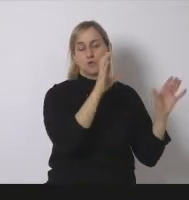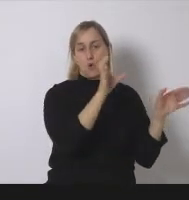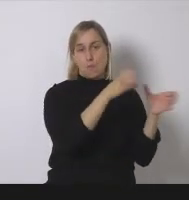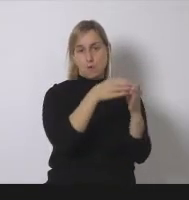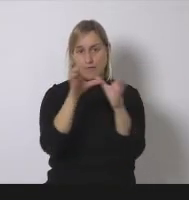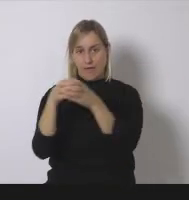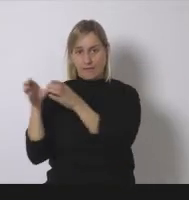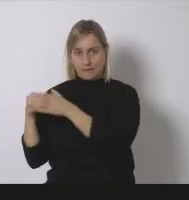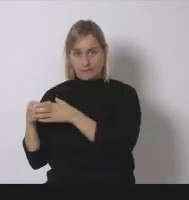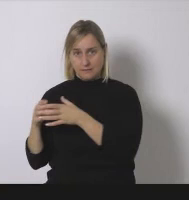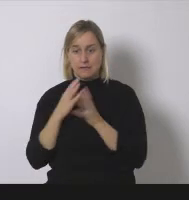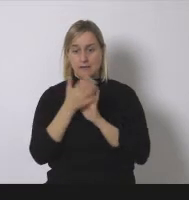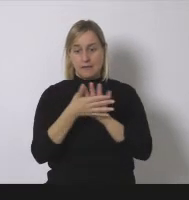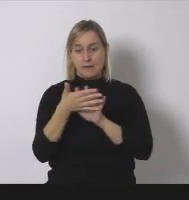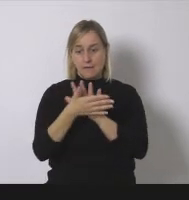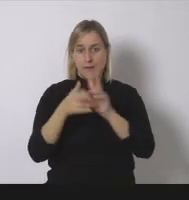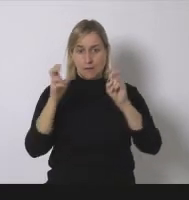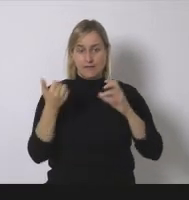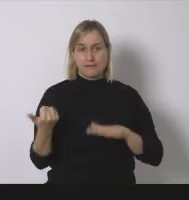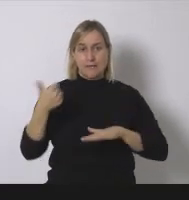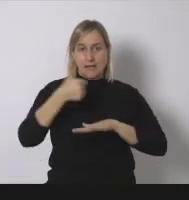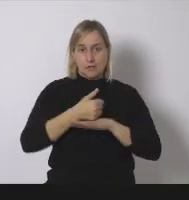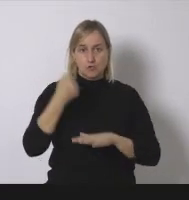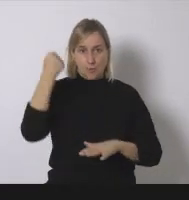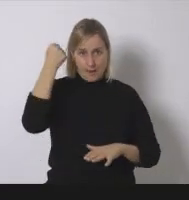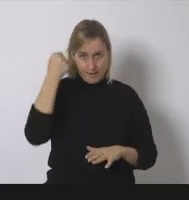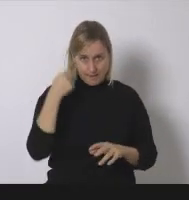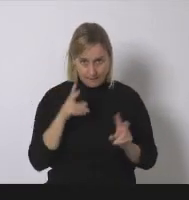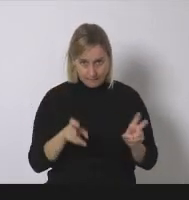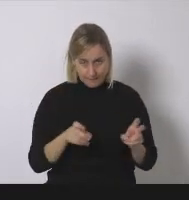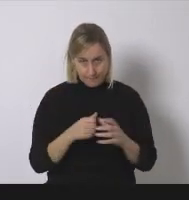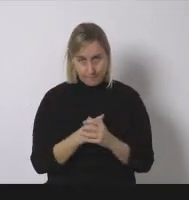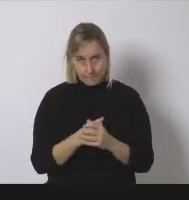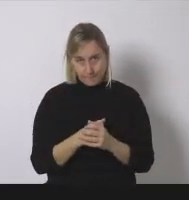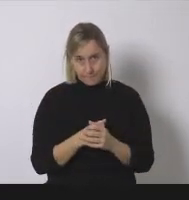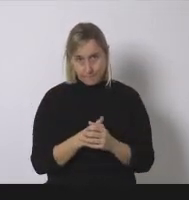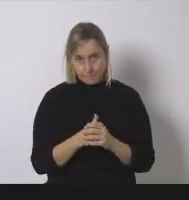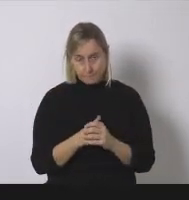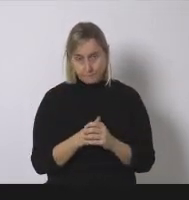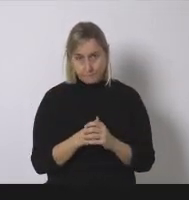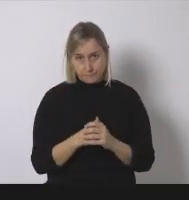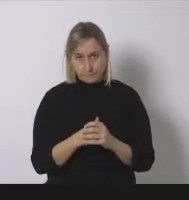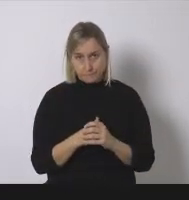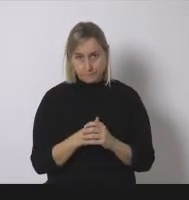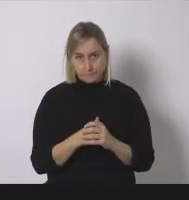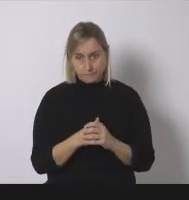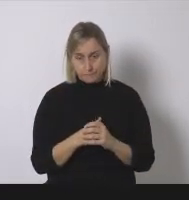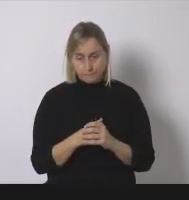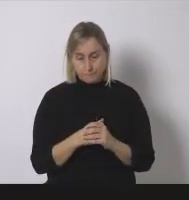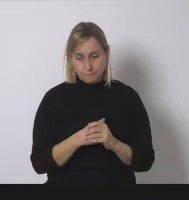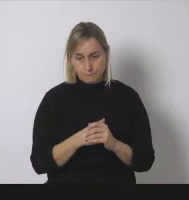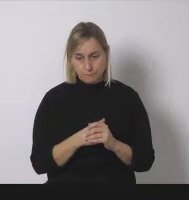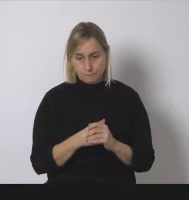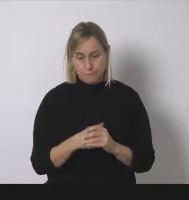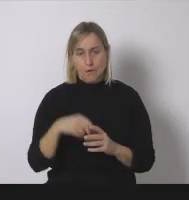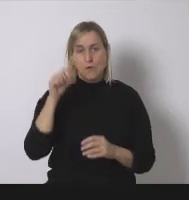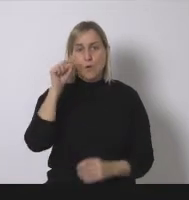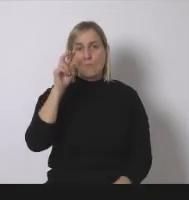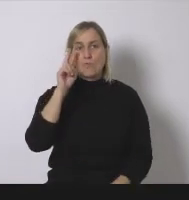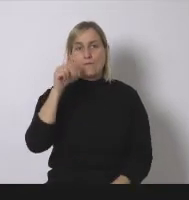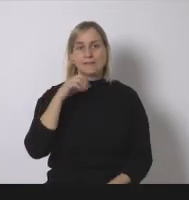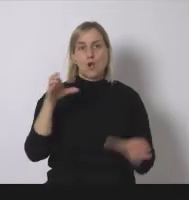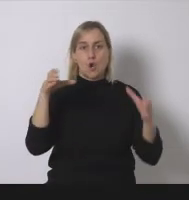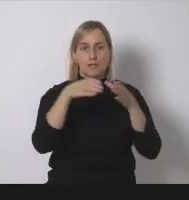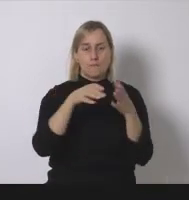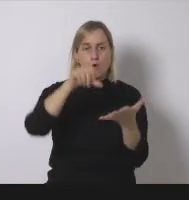de estas soberanías y hablando de esta soberanía a nivel muy colectivo local